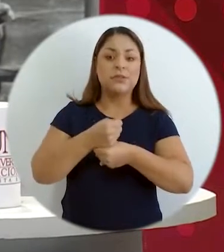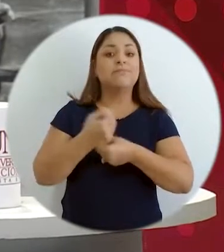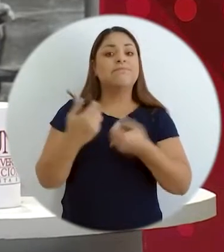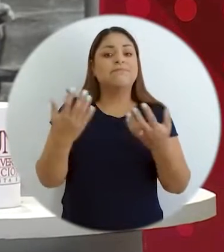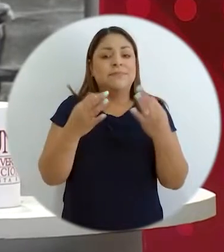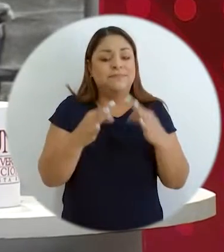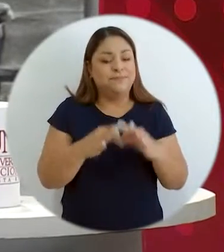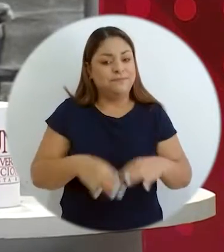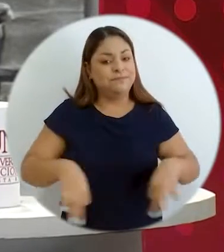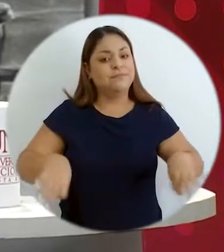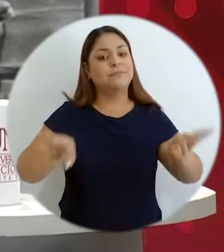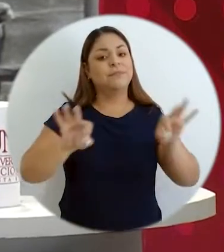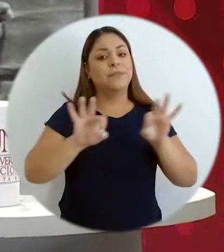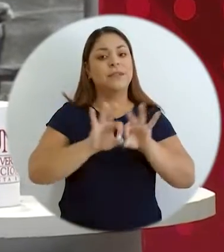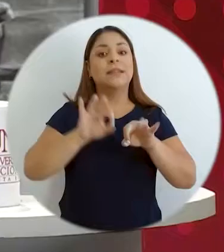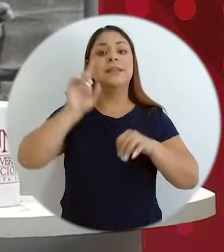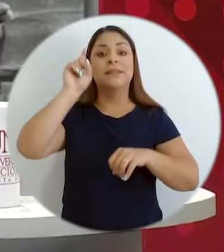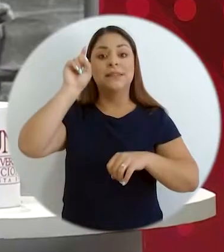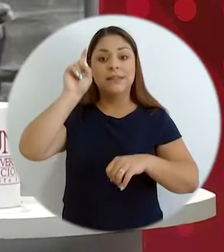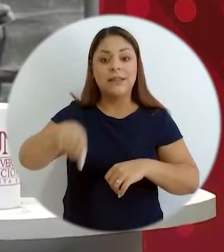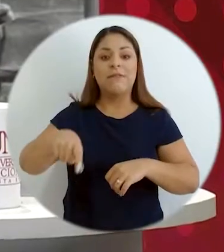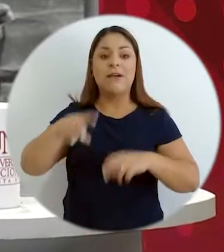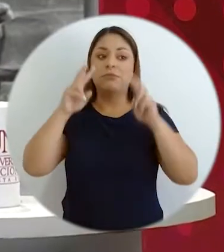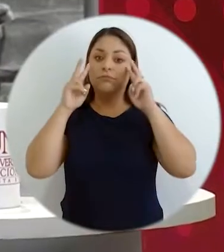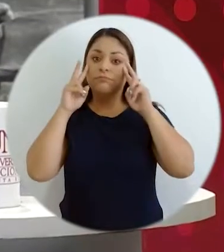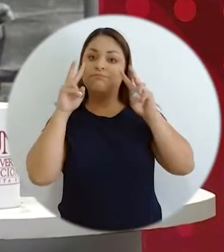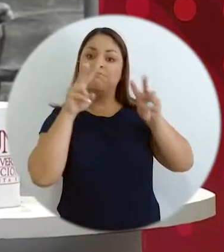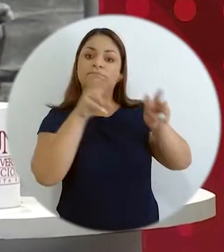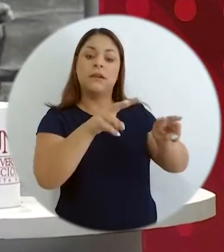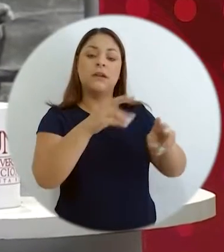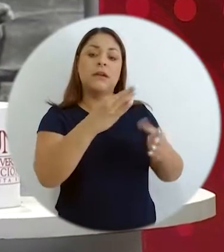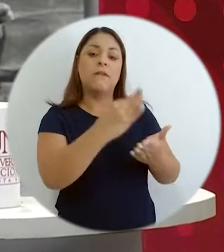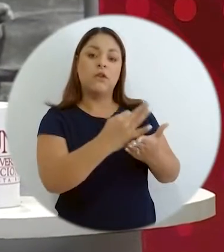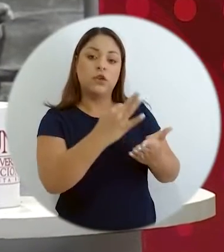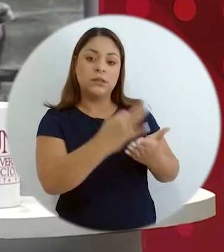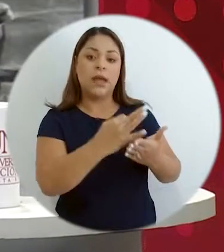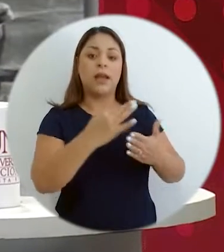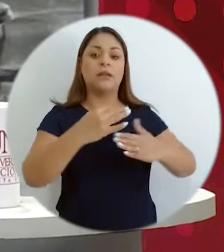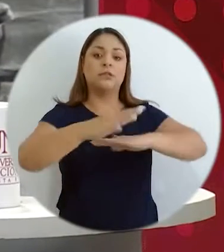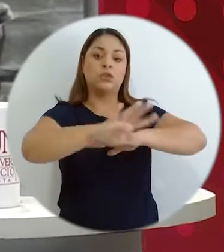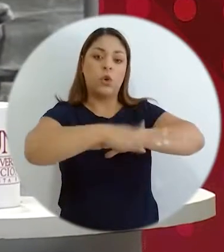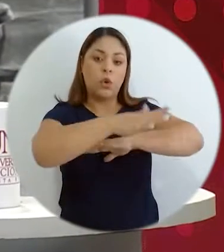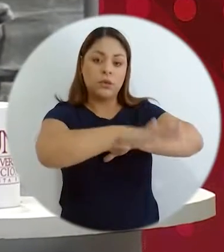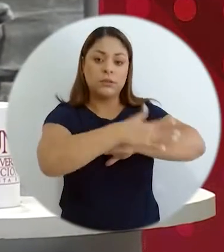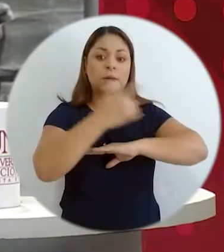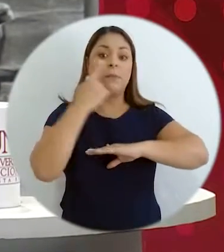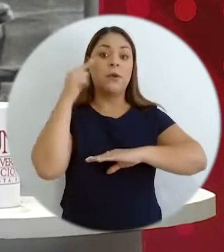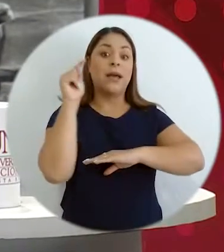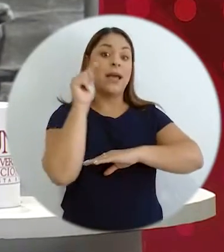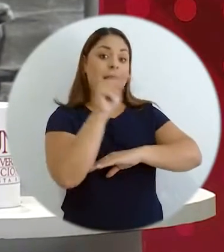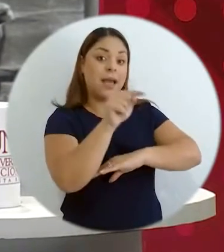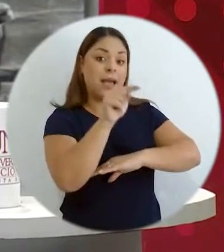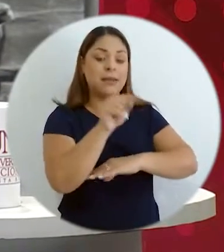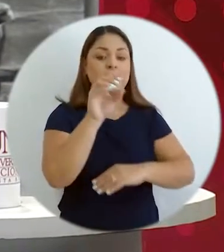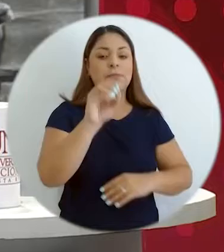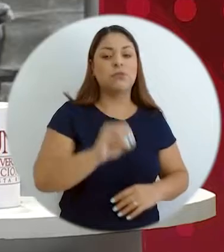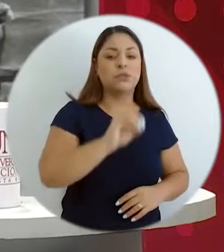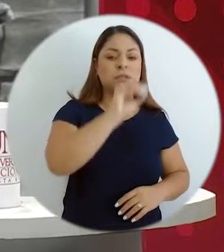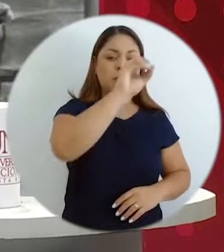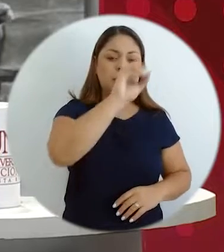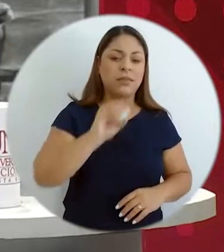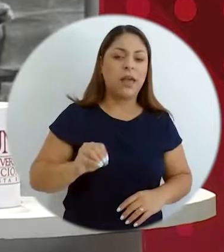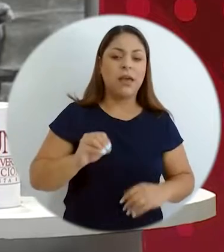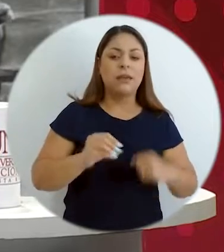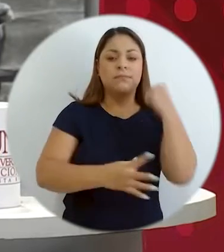sobre la importancia de mirar hacia las fronteras y las costas, porque los índices de pobreza, de desigualdad,